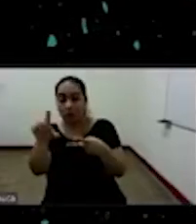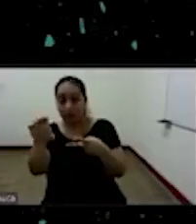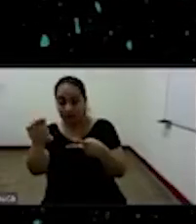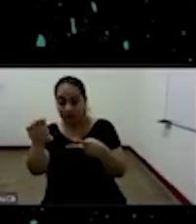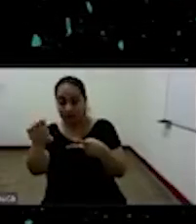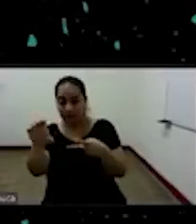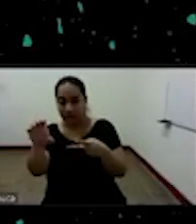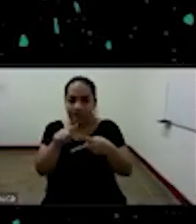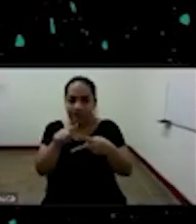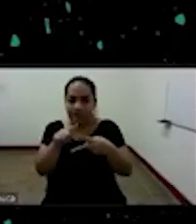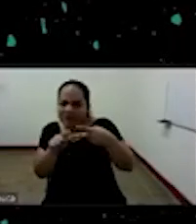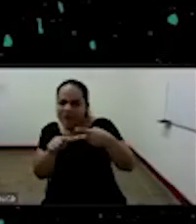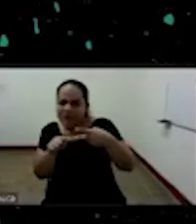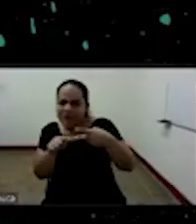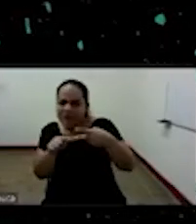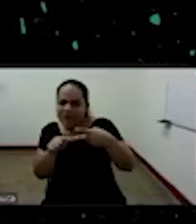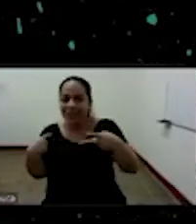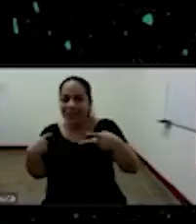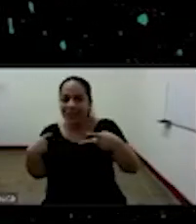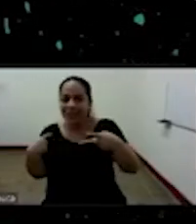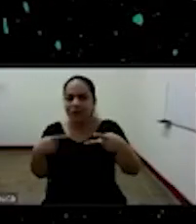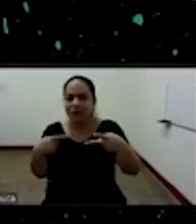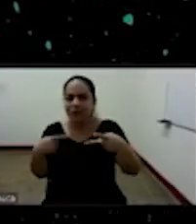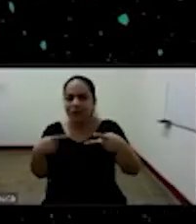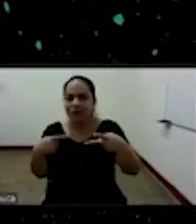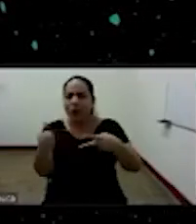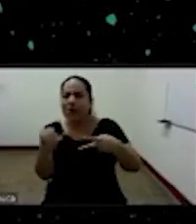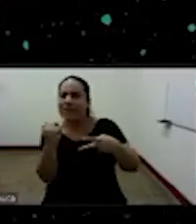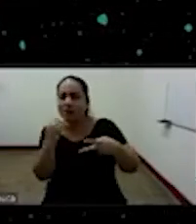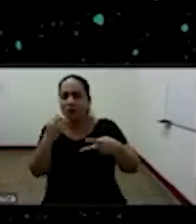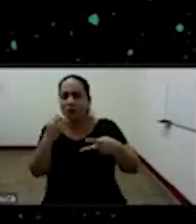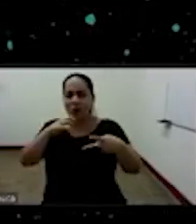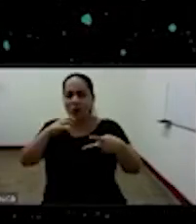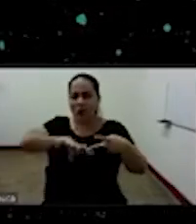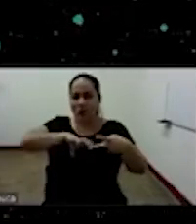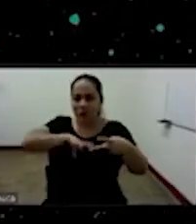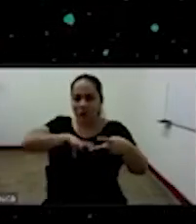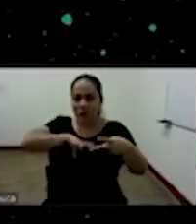con con el con el bantú el portugués y el español ¿no?